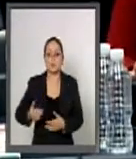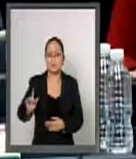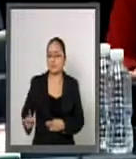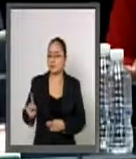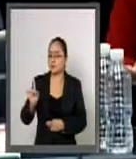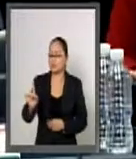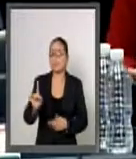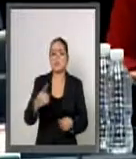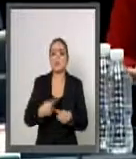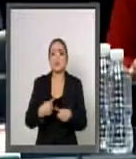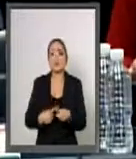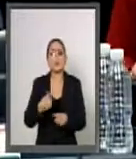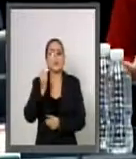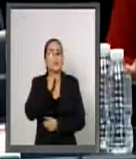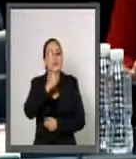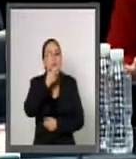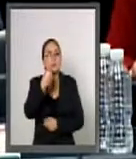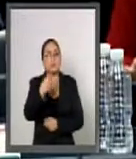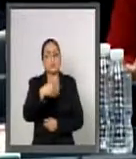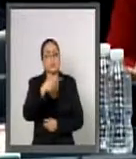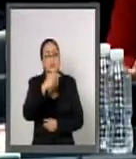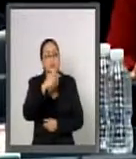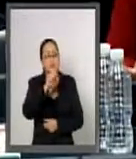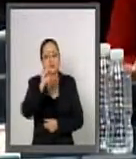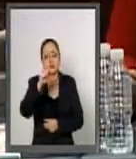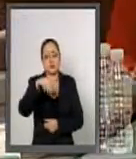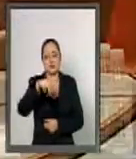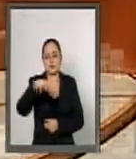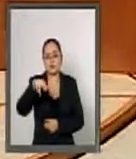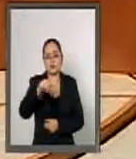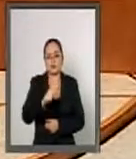tribuna, el senador Santana García.